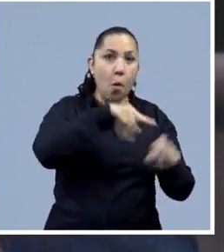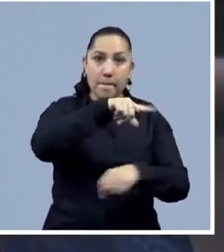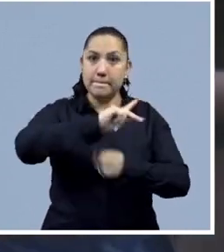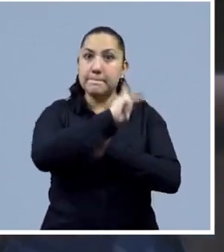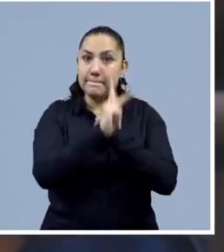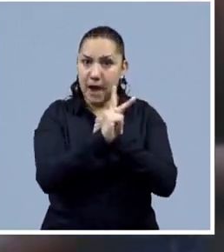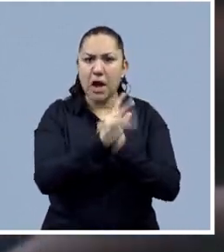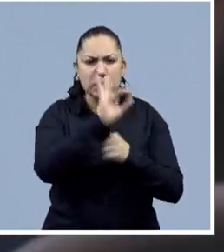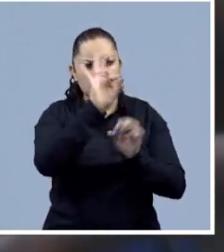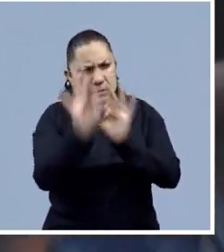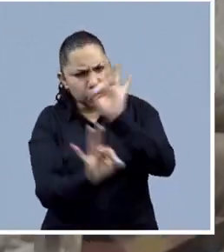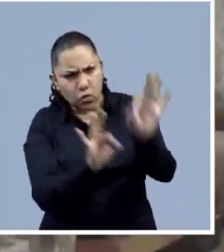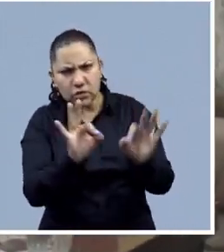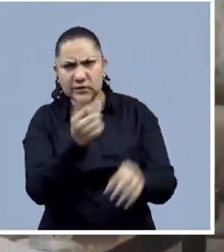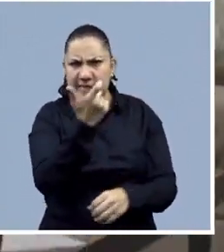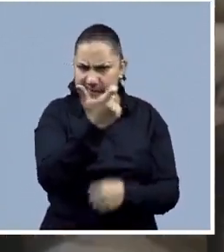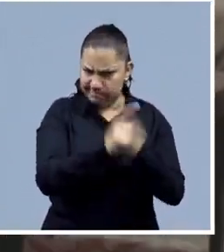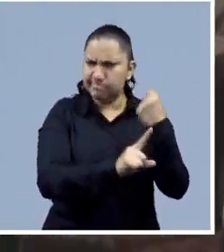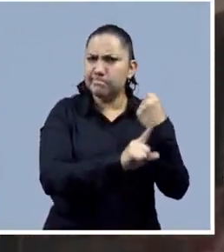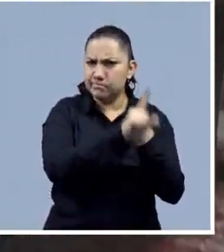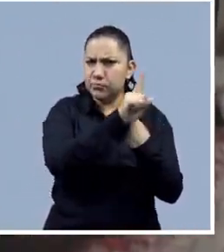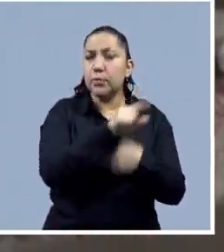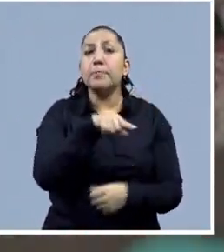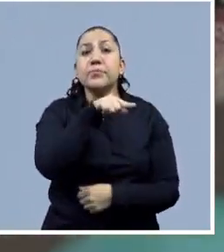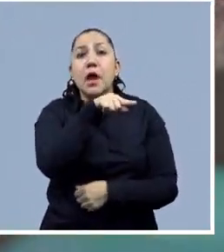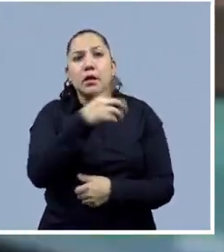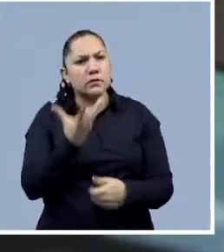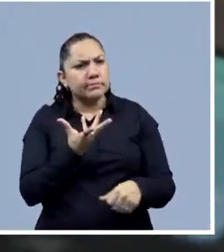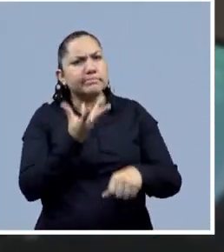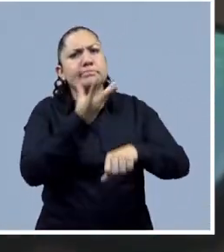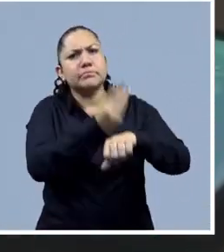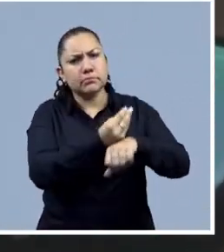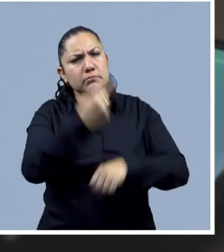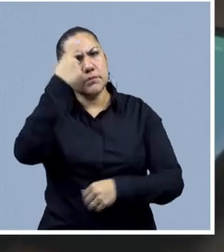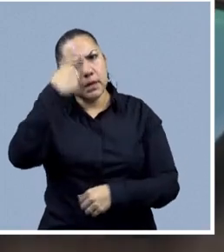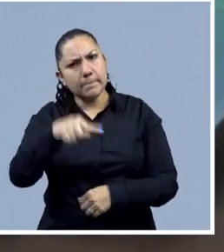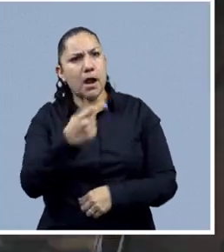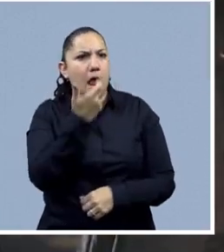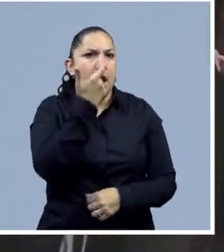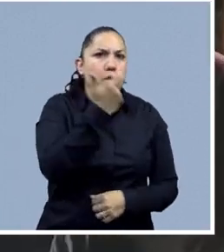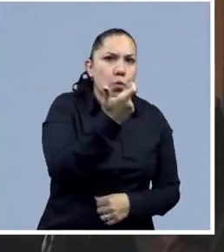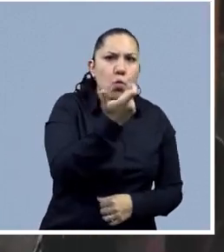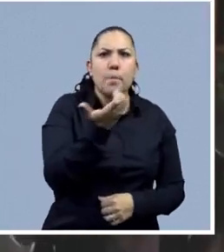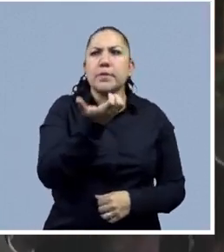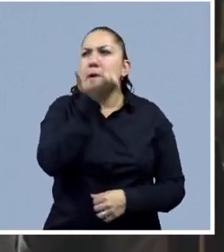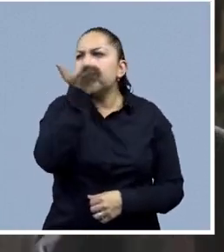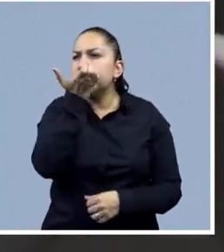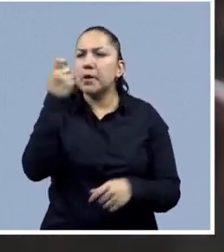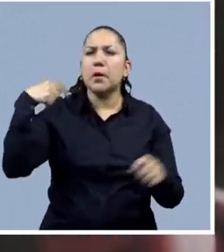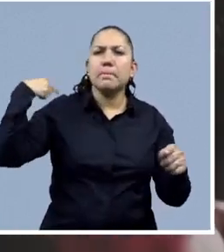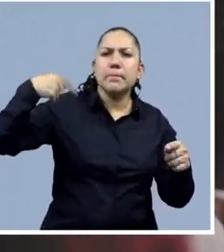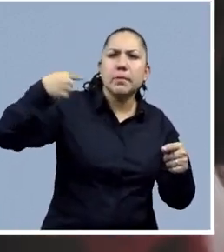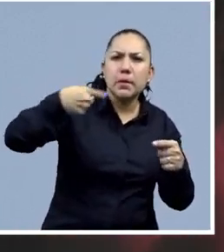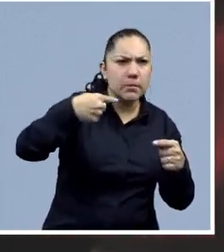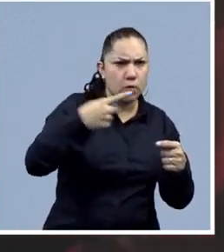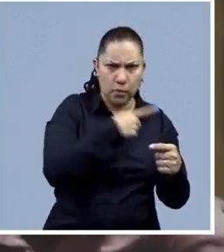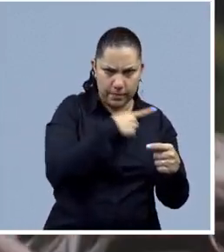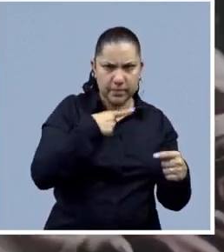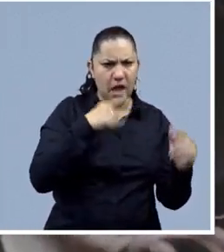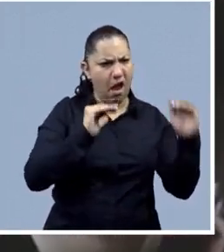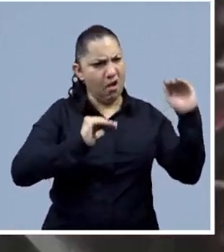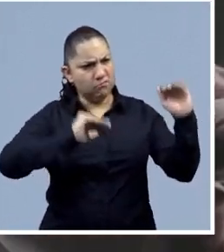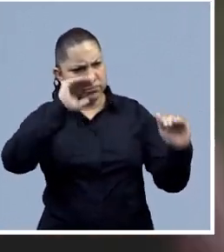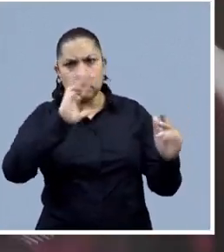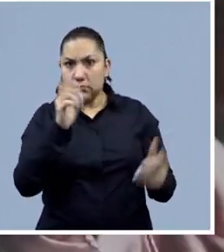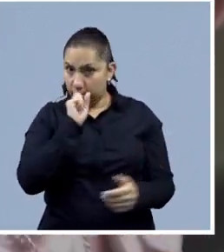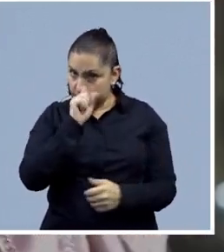desarrollos de los países. Eliminarla implica no solo combatir las desigualdades económicas y sociales sistemáticas, sino cambiar las normativas e